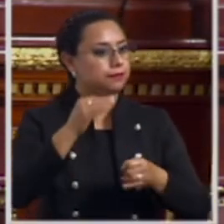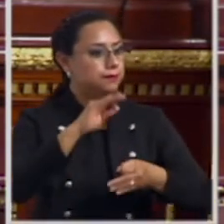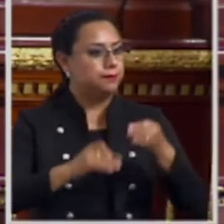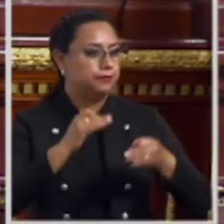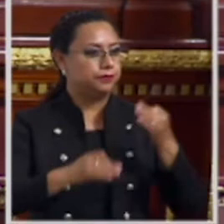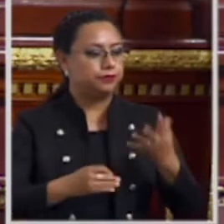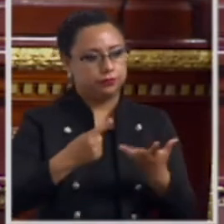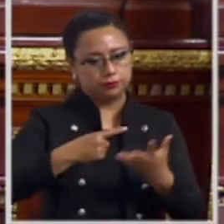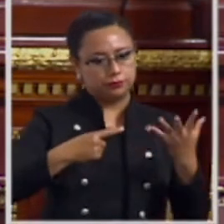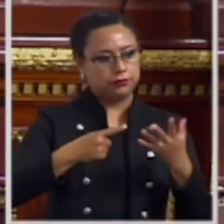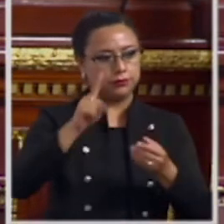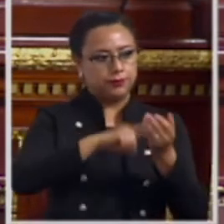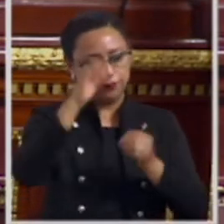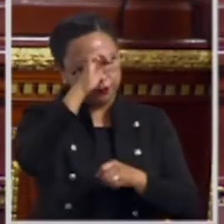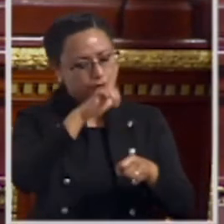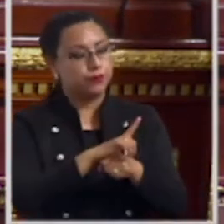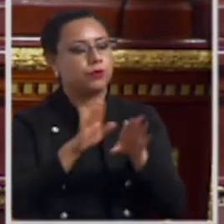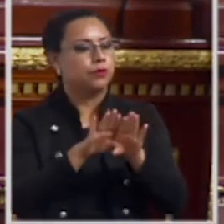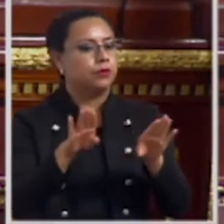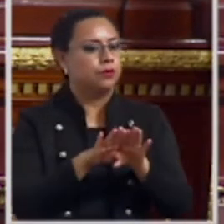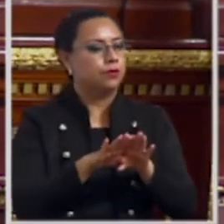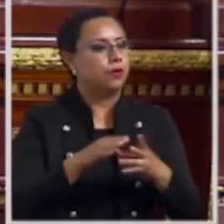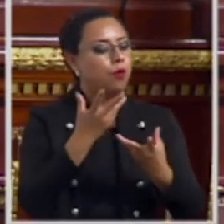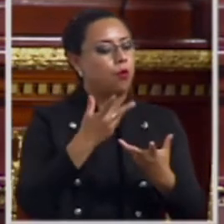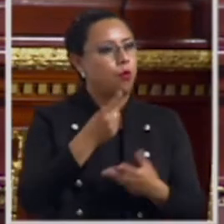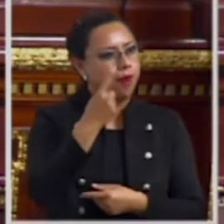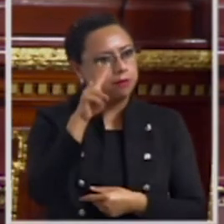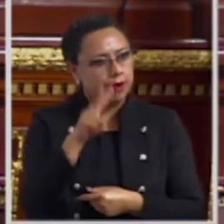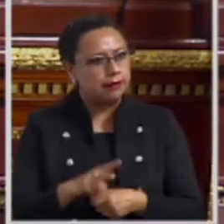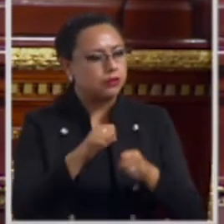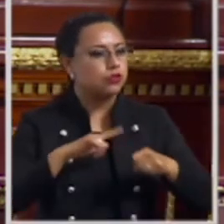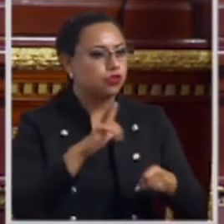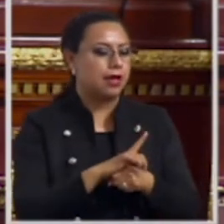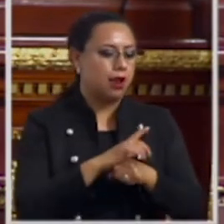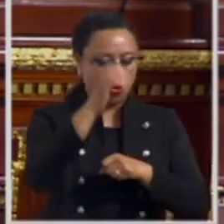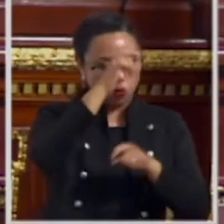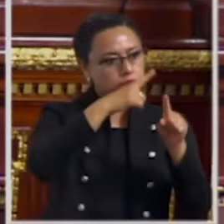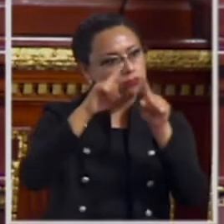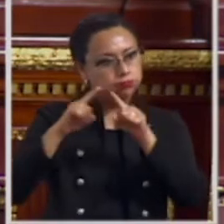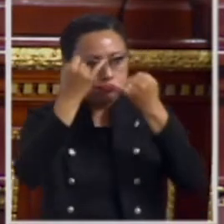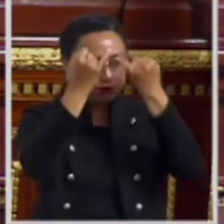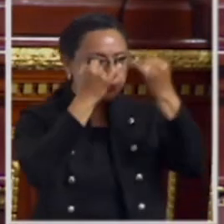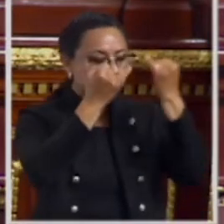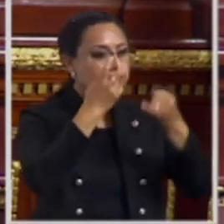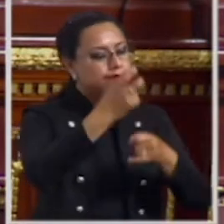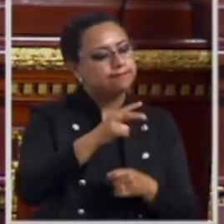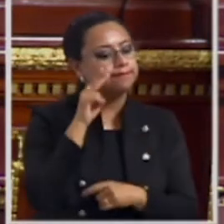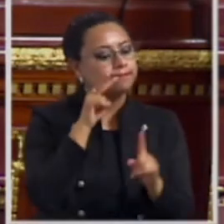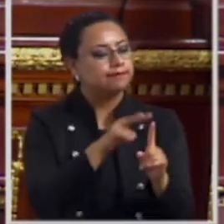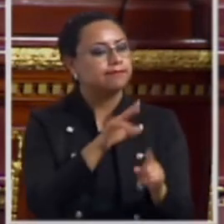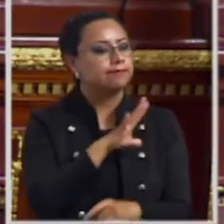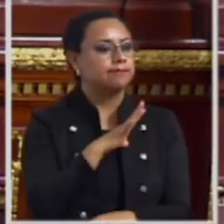intercultural que toma como punto de partida la constatación de una realidad social y cultural diversa. Incorporar esta perspectiva implica